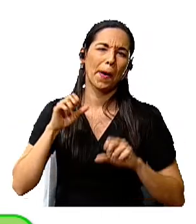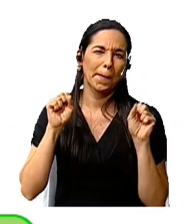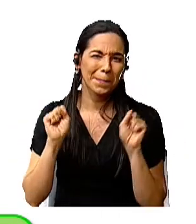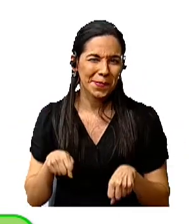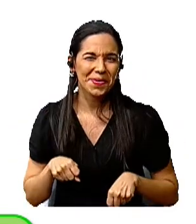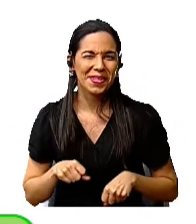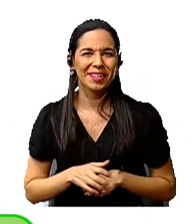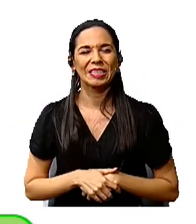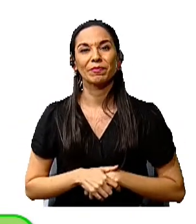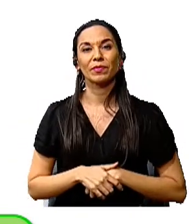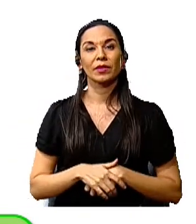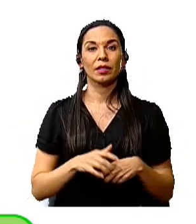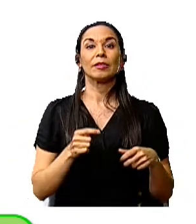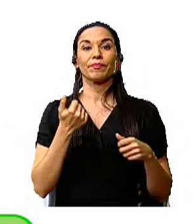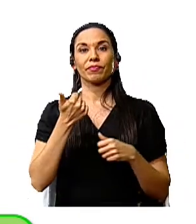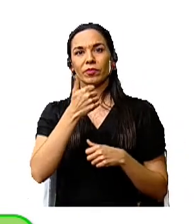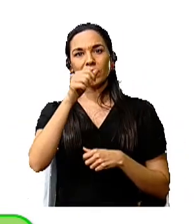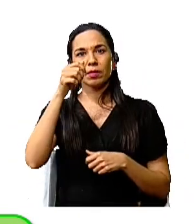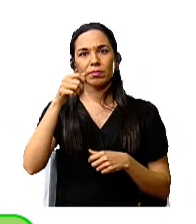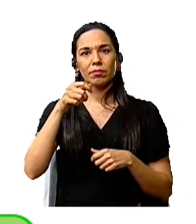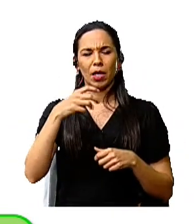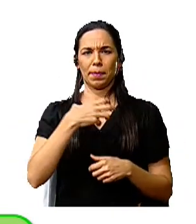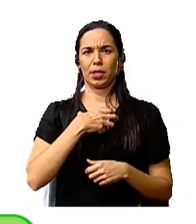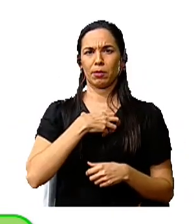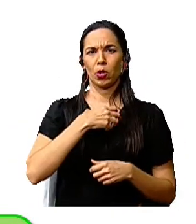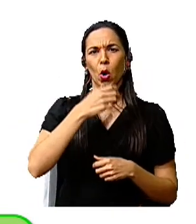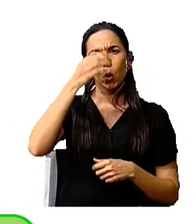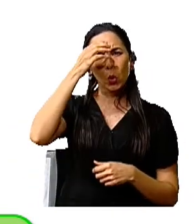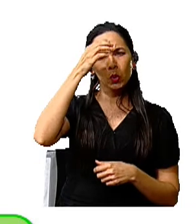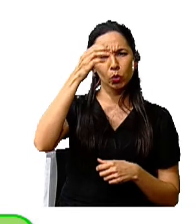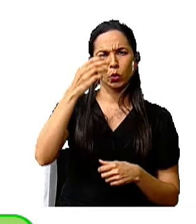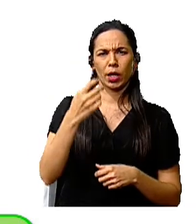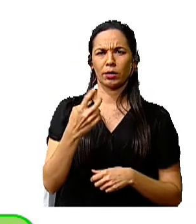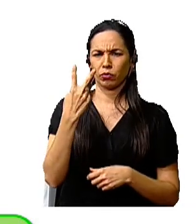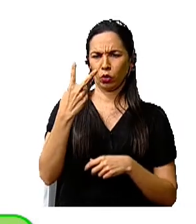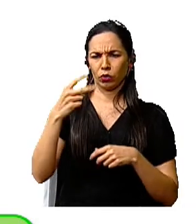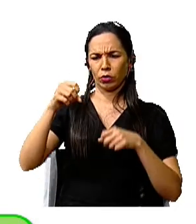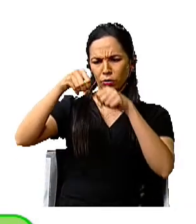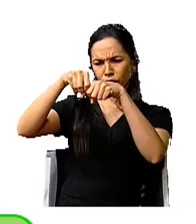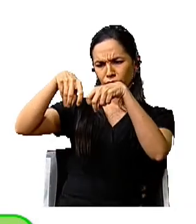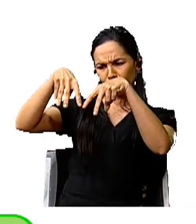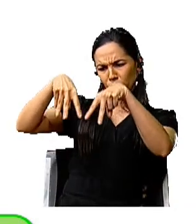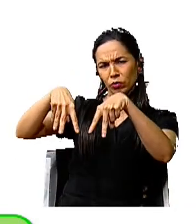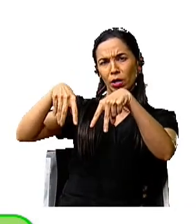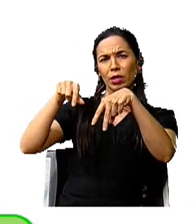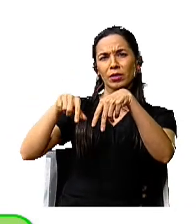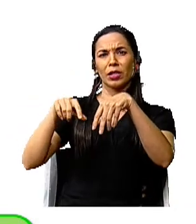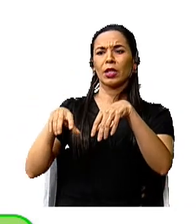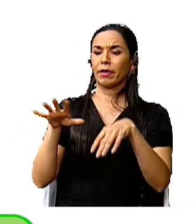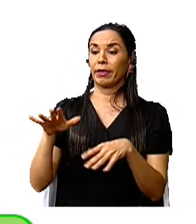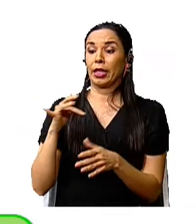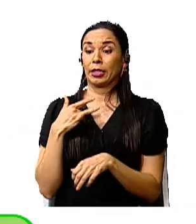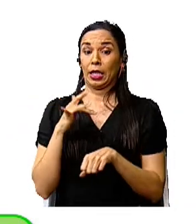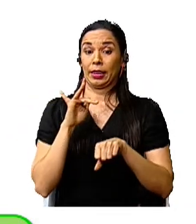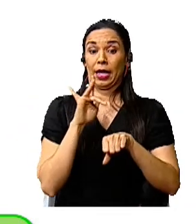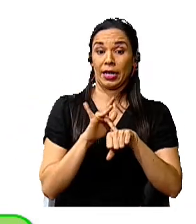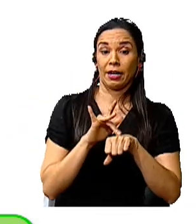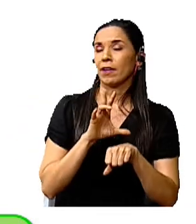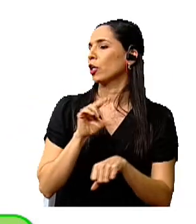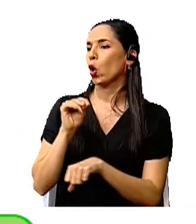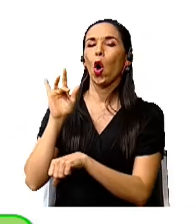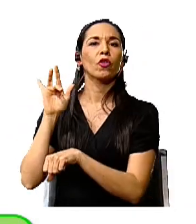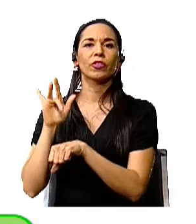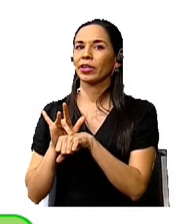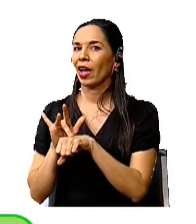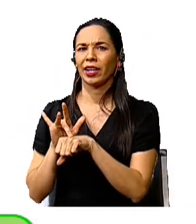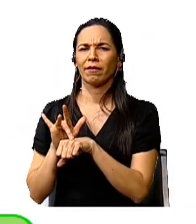el patrimonio cultural hemos dividido dos áreas, el área tangible y el área intangible.